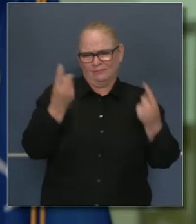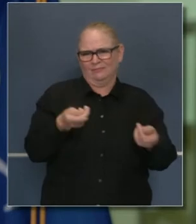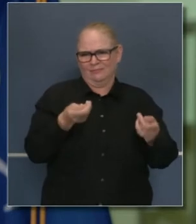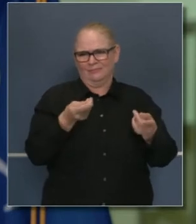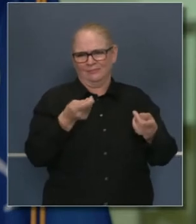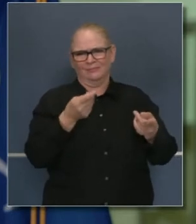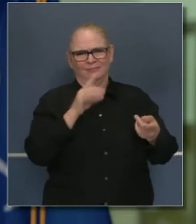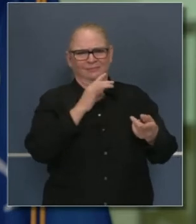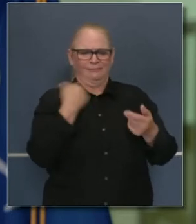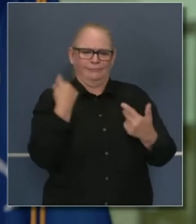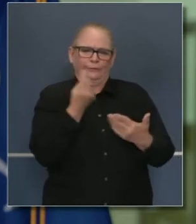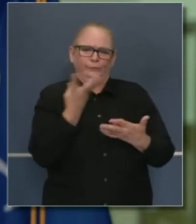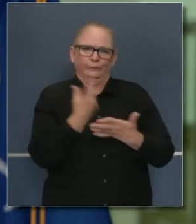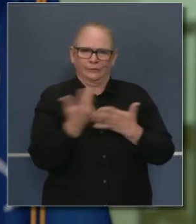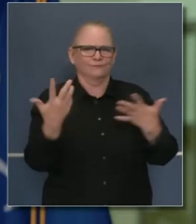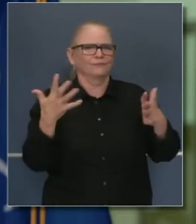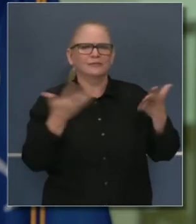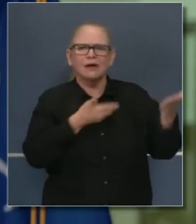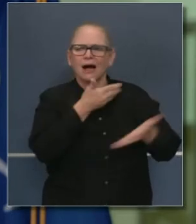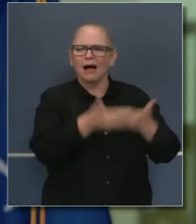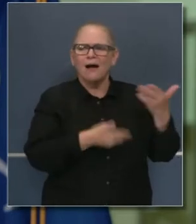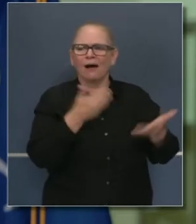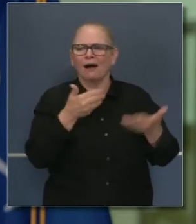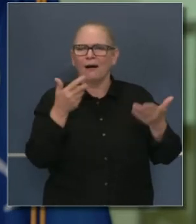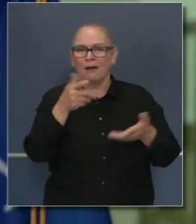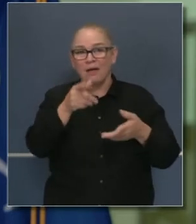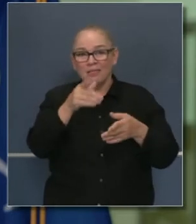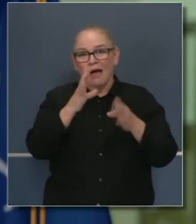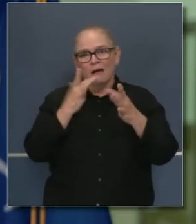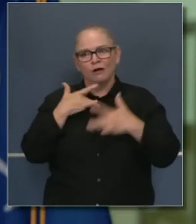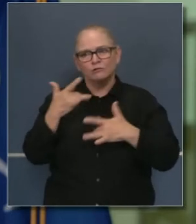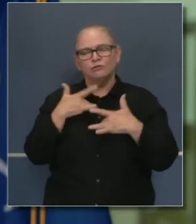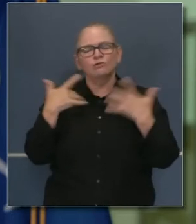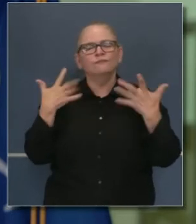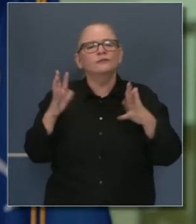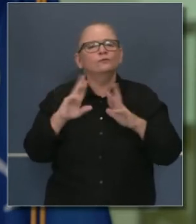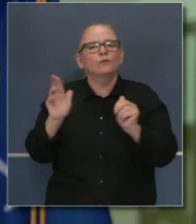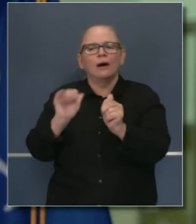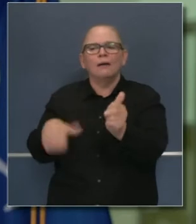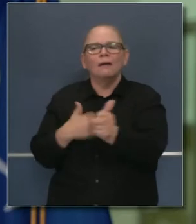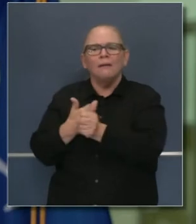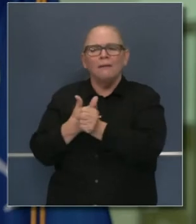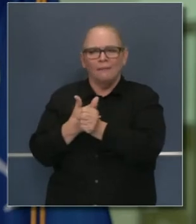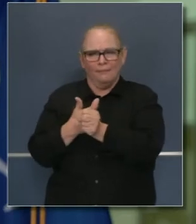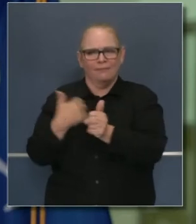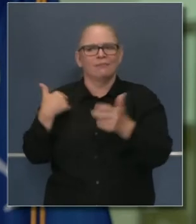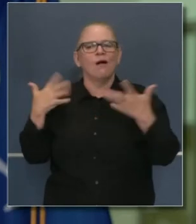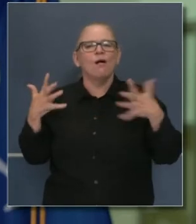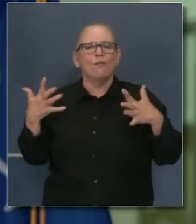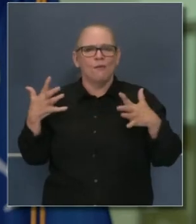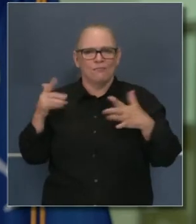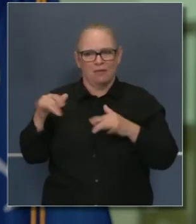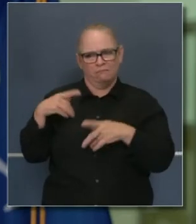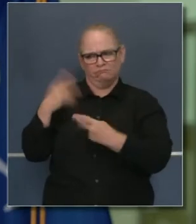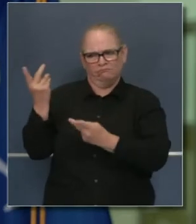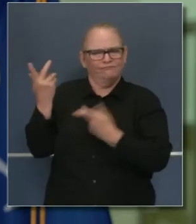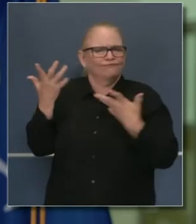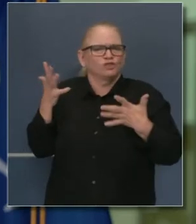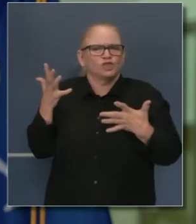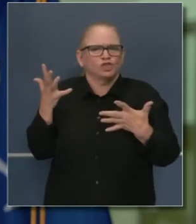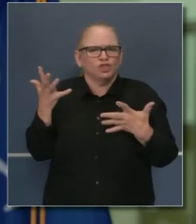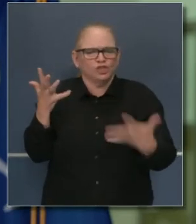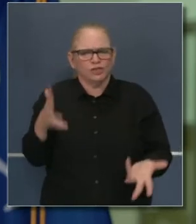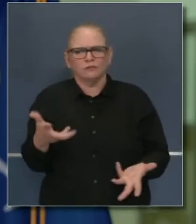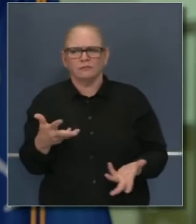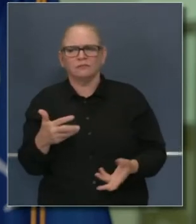últimas semanas. De modo que específicamente por esa preocupación fue que salimos y publicamos nuestra propuesta y nuestro